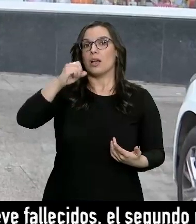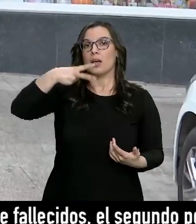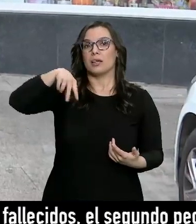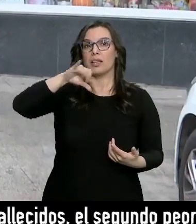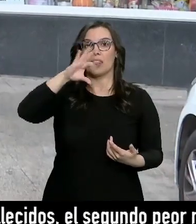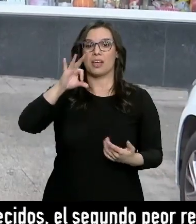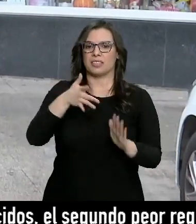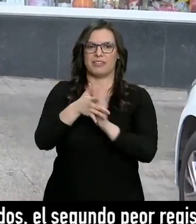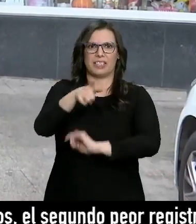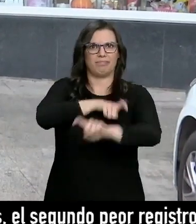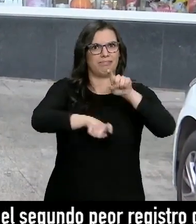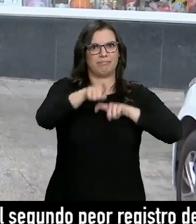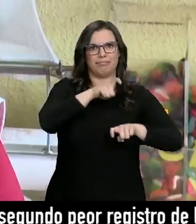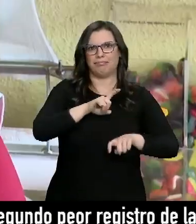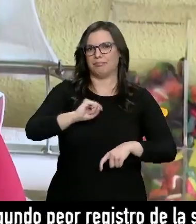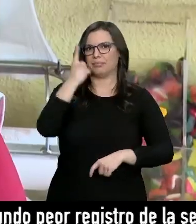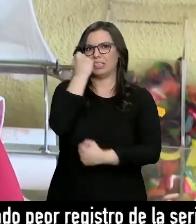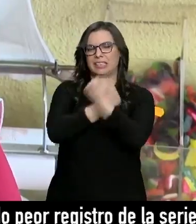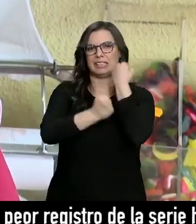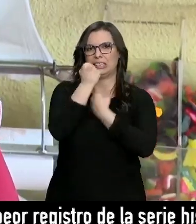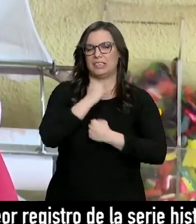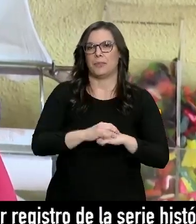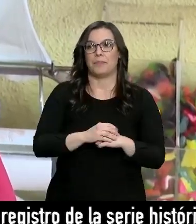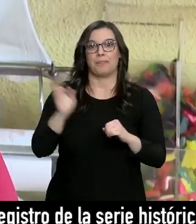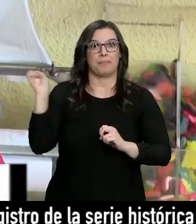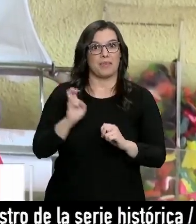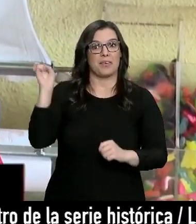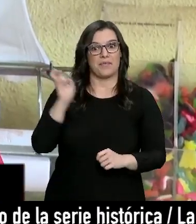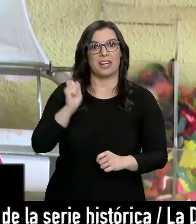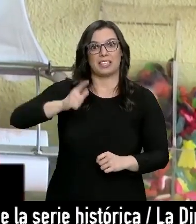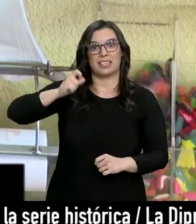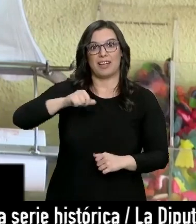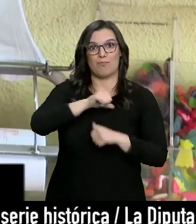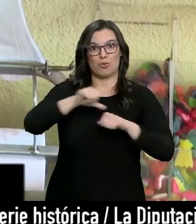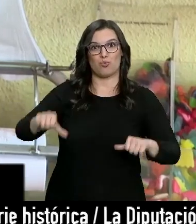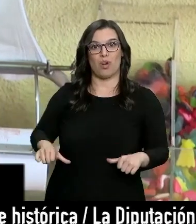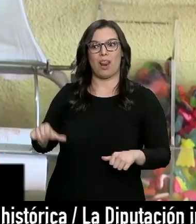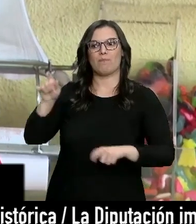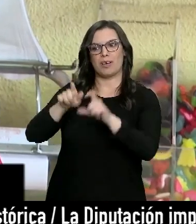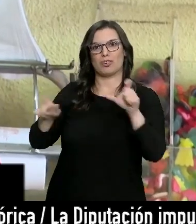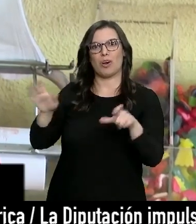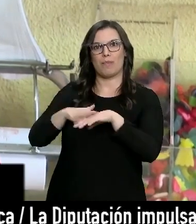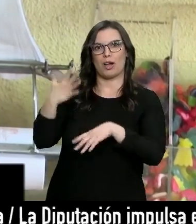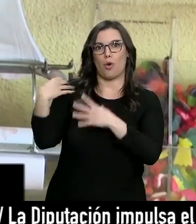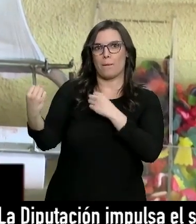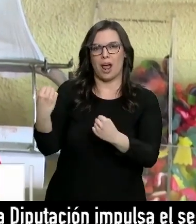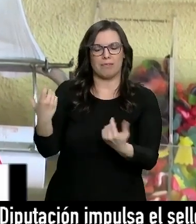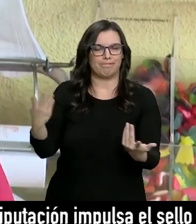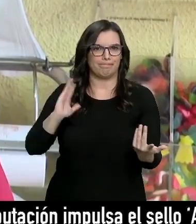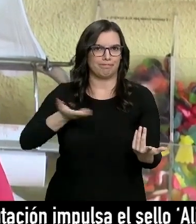paso atrás, sobre todo en lo económico. Viene mucha gente de Portugal a comprar y a nosotros nos afecta muchísimo,